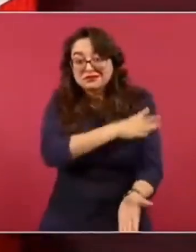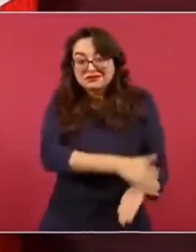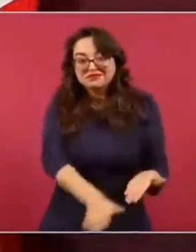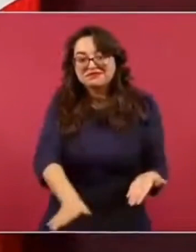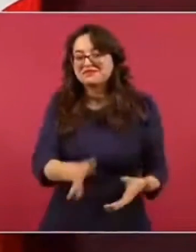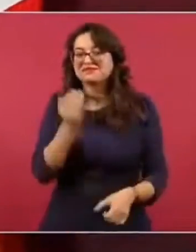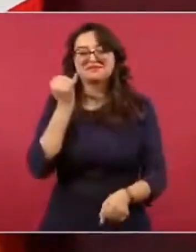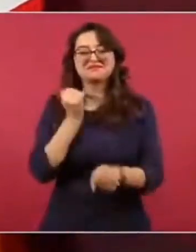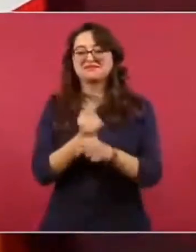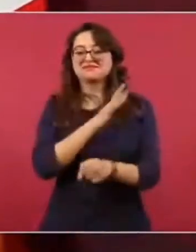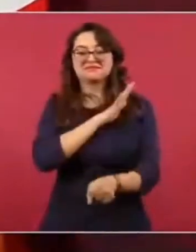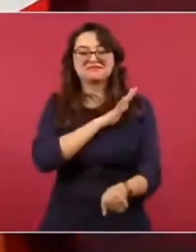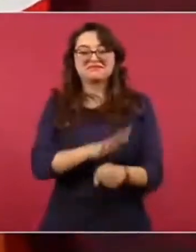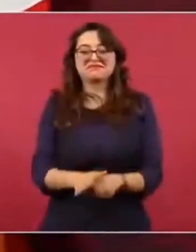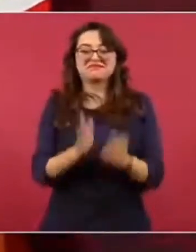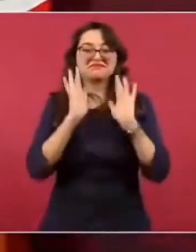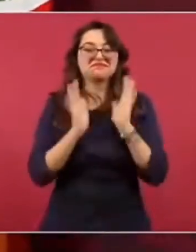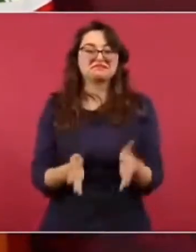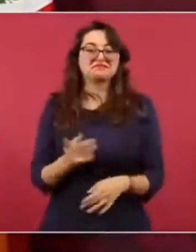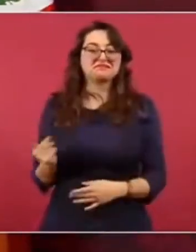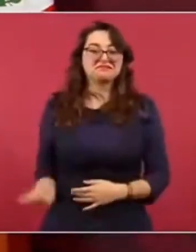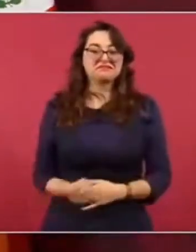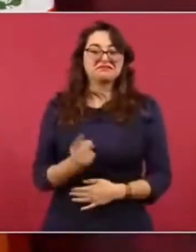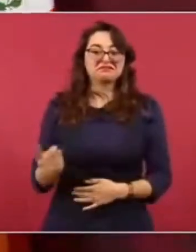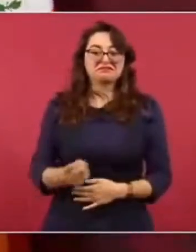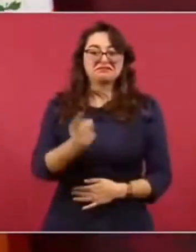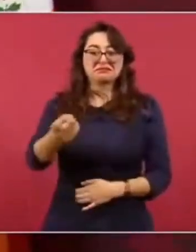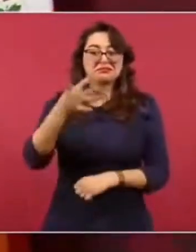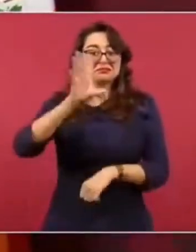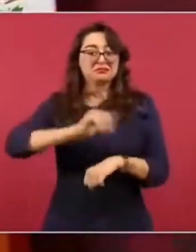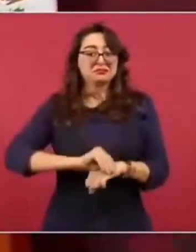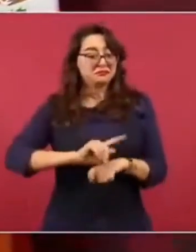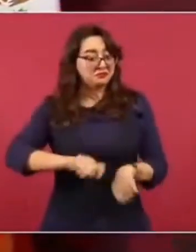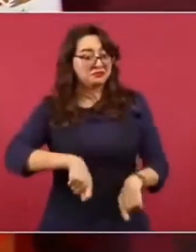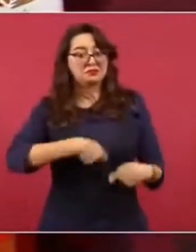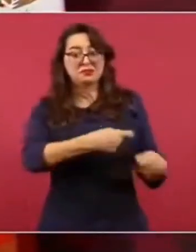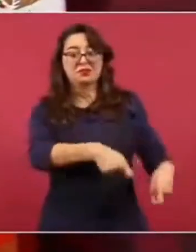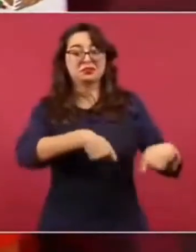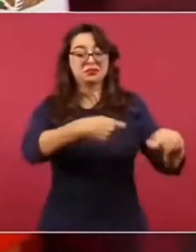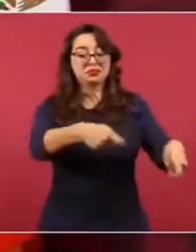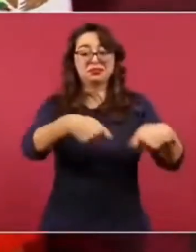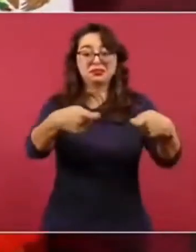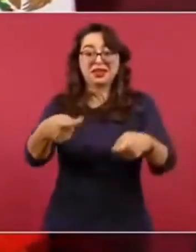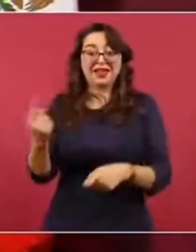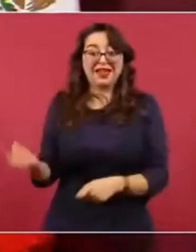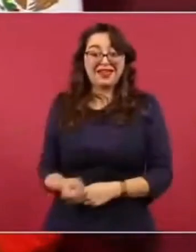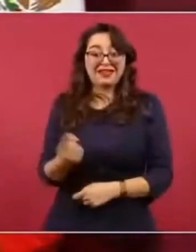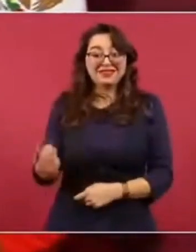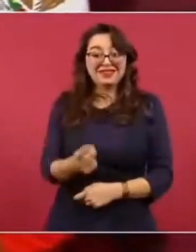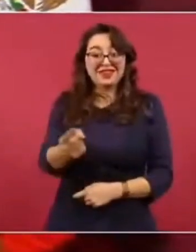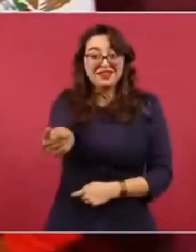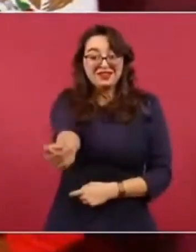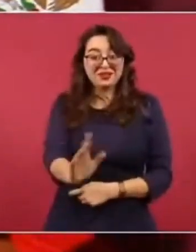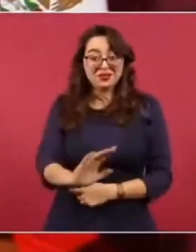No, es poner un poco de orden. Hace unos días todavía